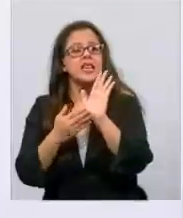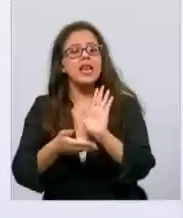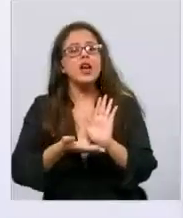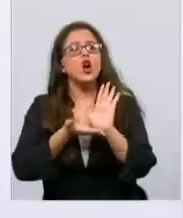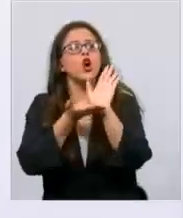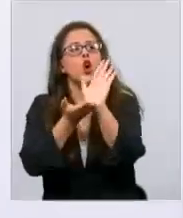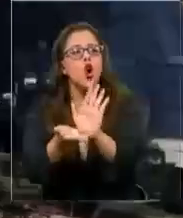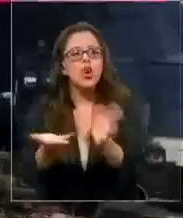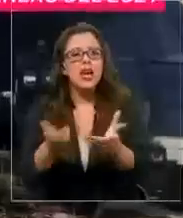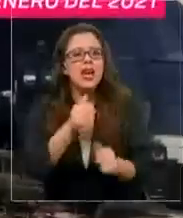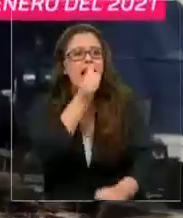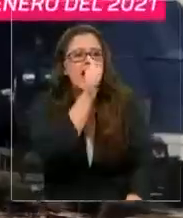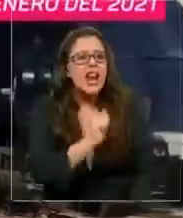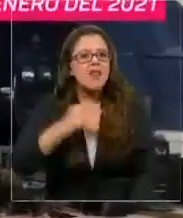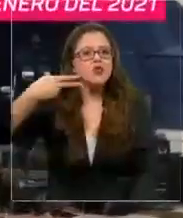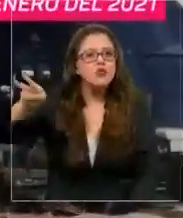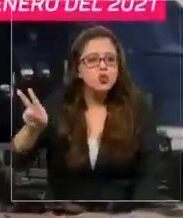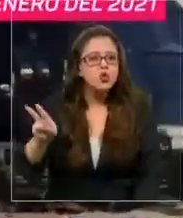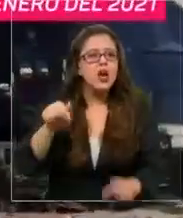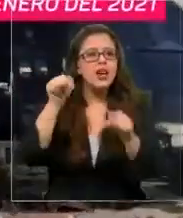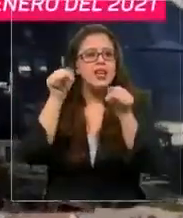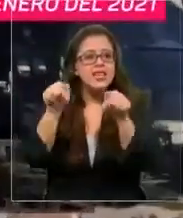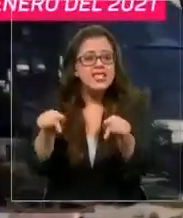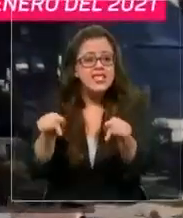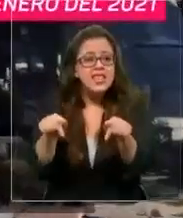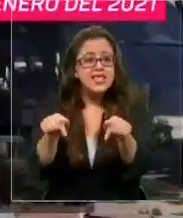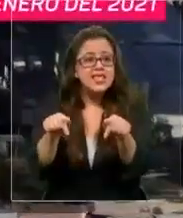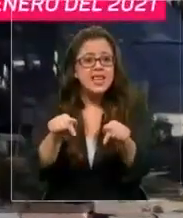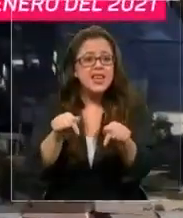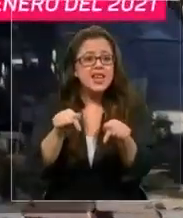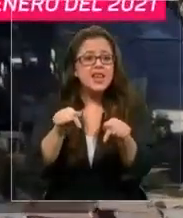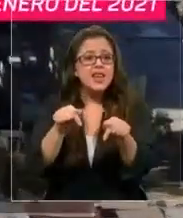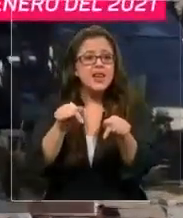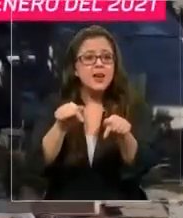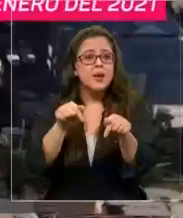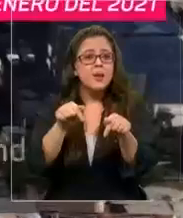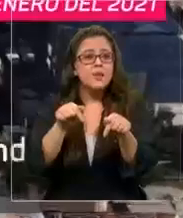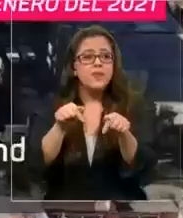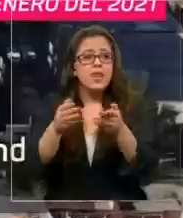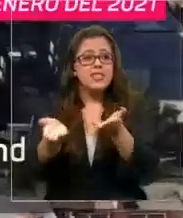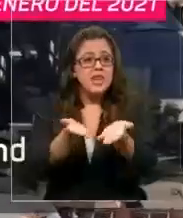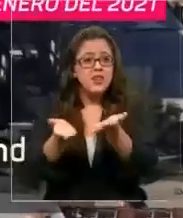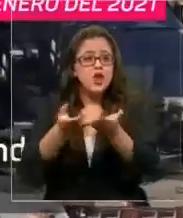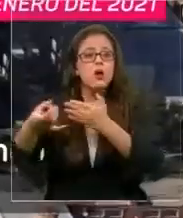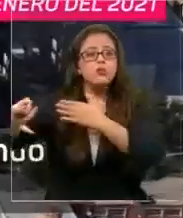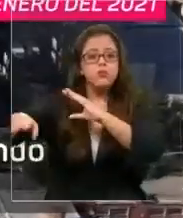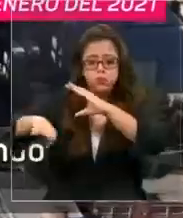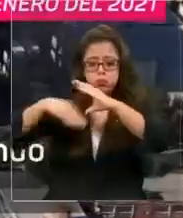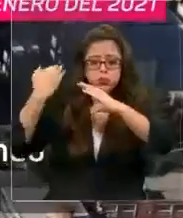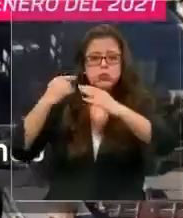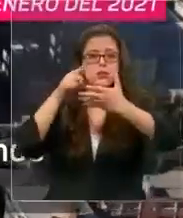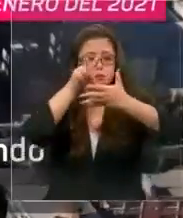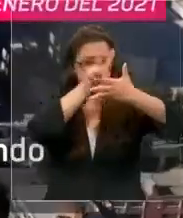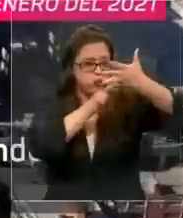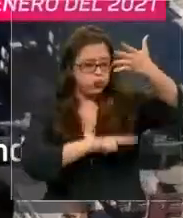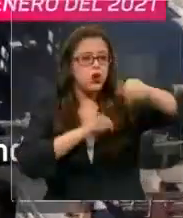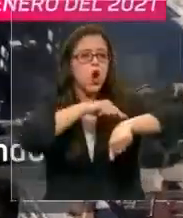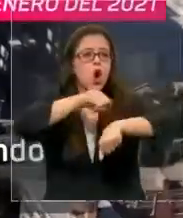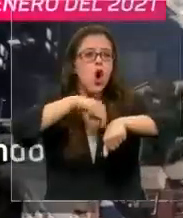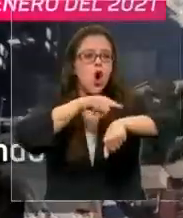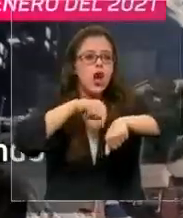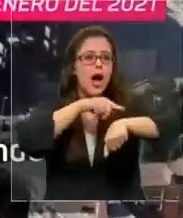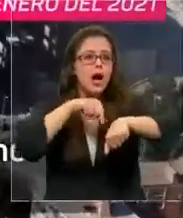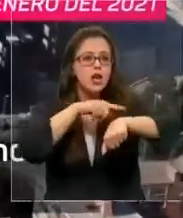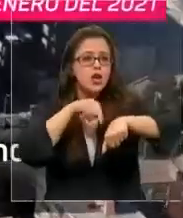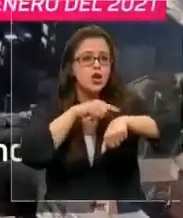entregue, sus claves. Y este servidor envía un correo a mi dirección donde viene detallada el horario en el cual